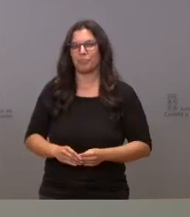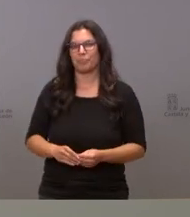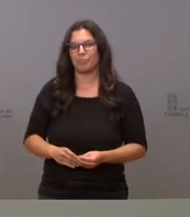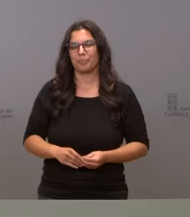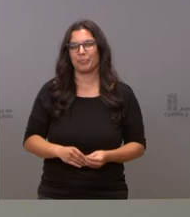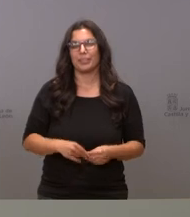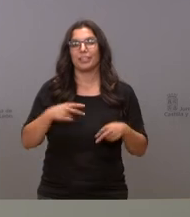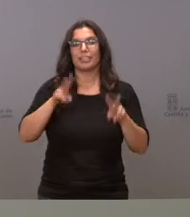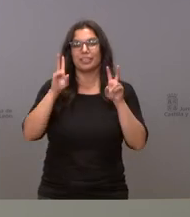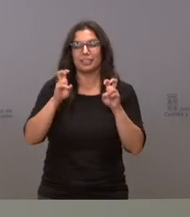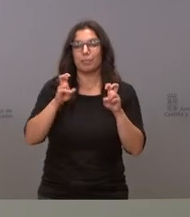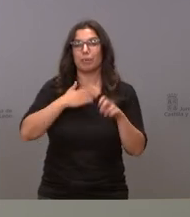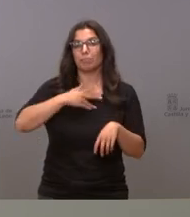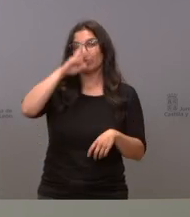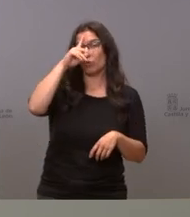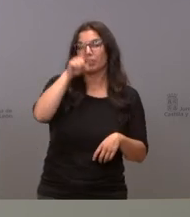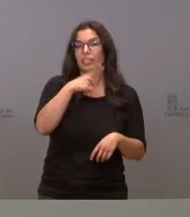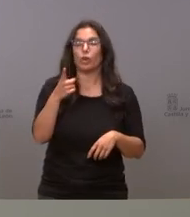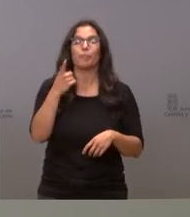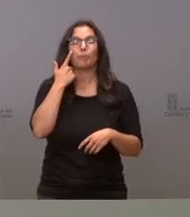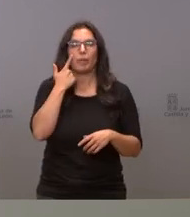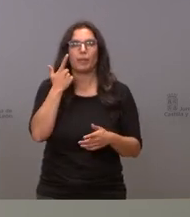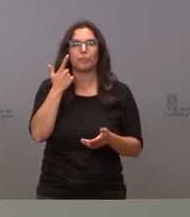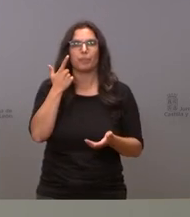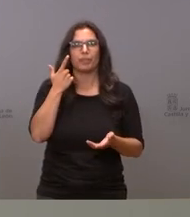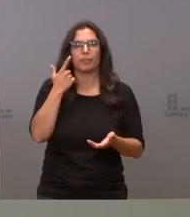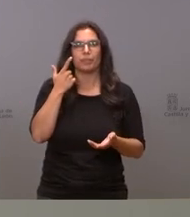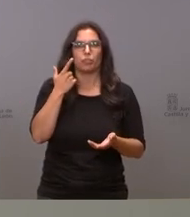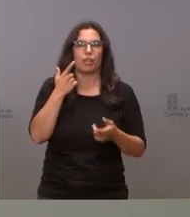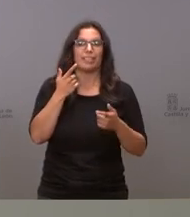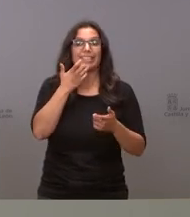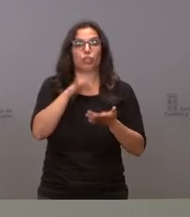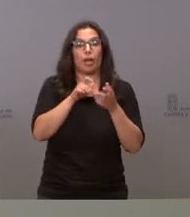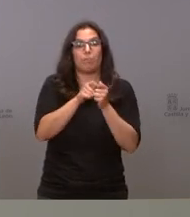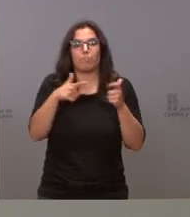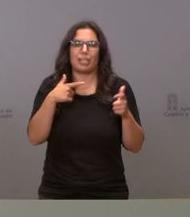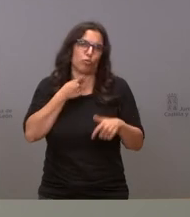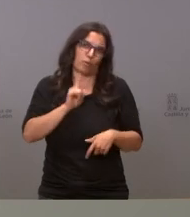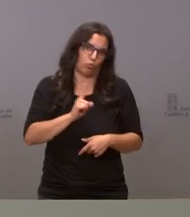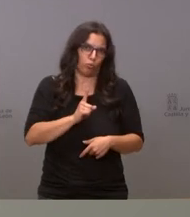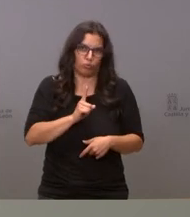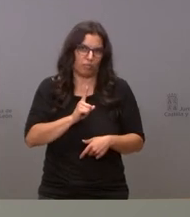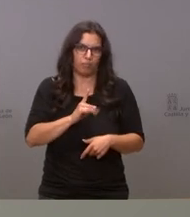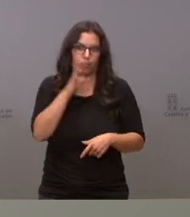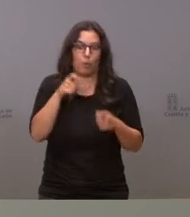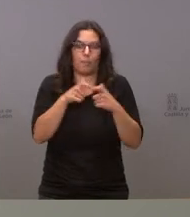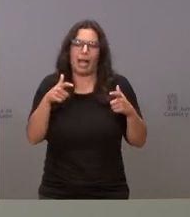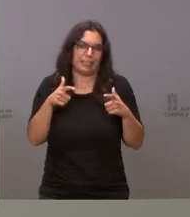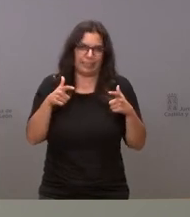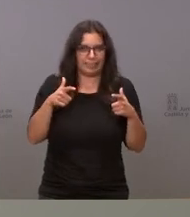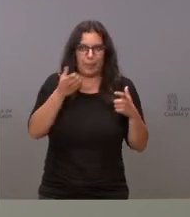en relación a si me preocupa Salamanca no me gusta ninguna subida porque me parece que las subidas no